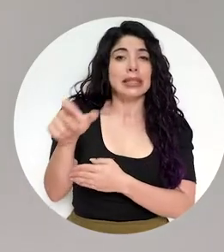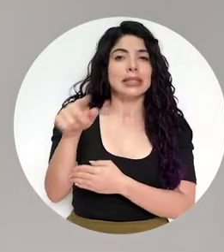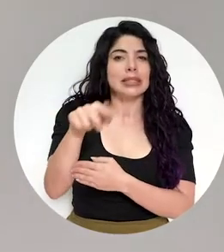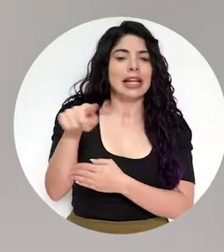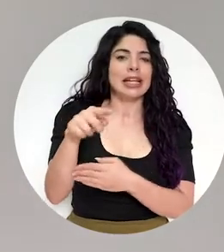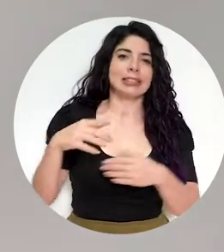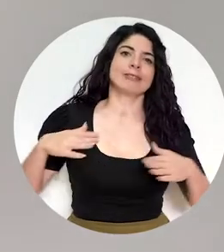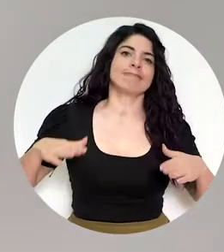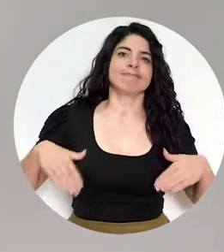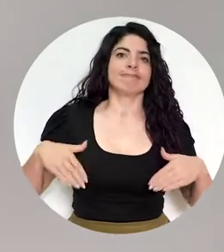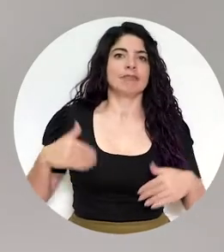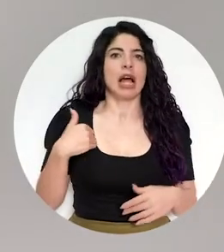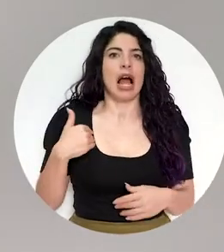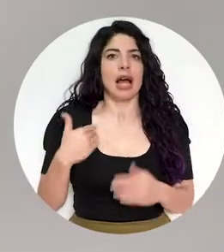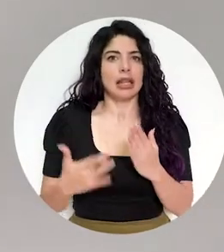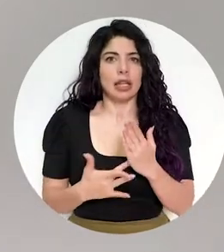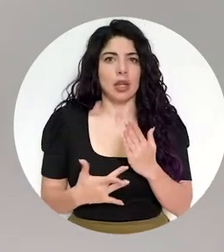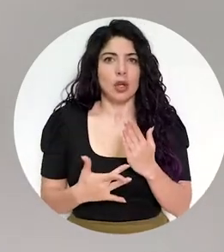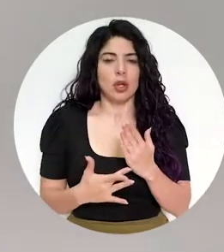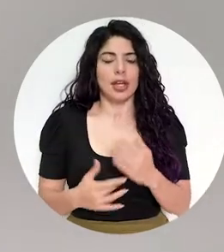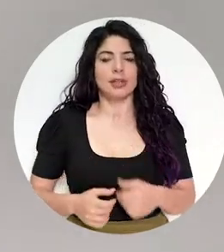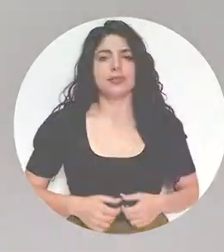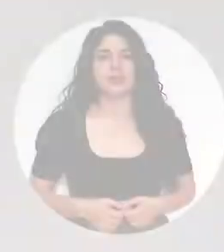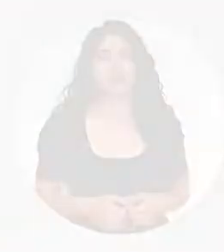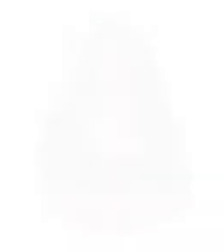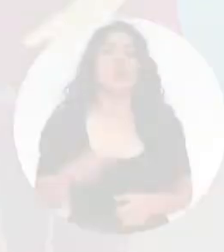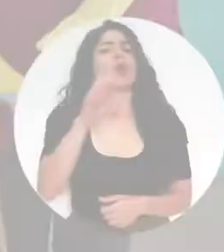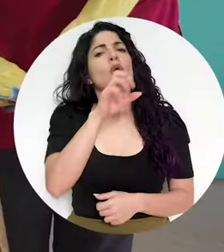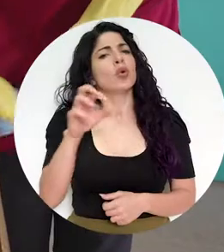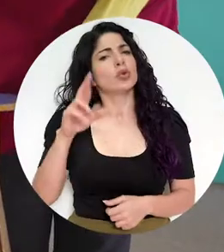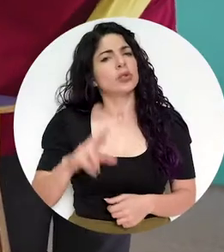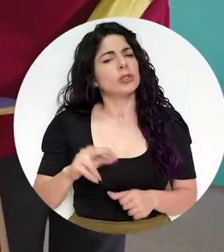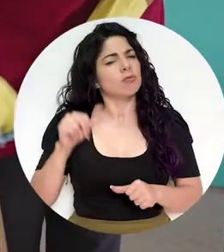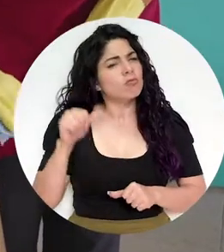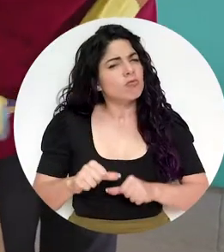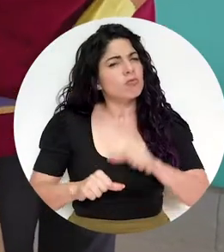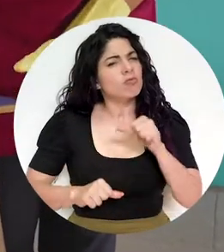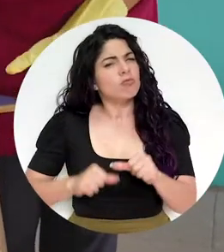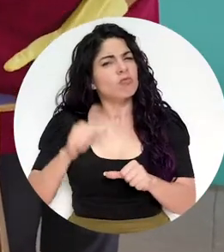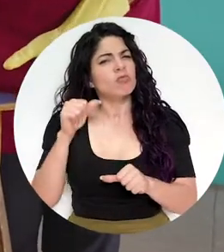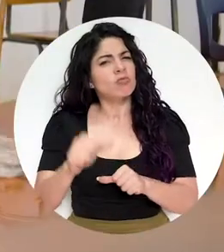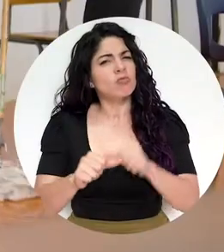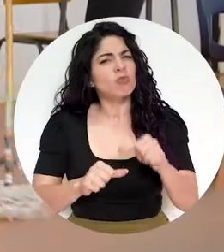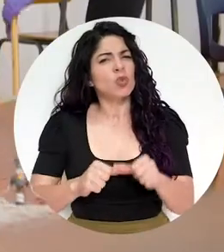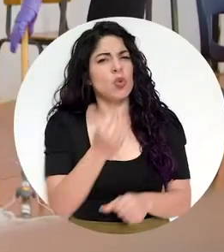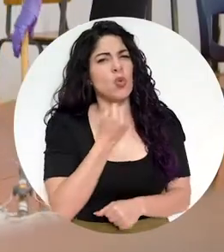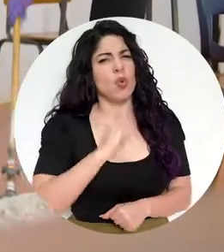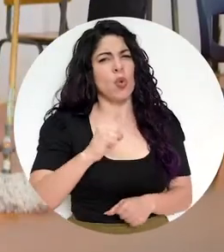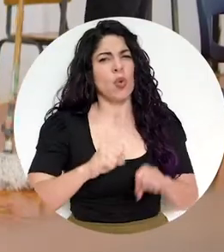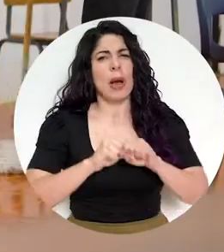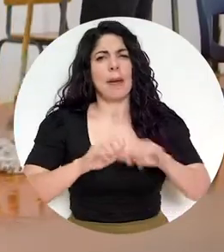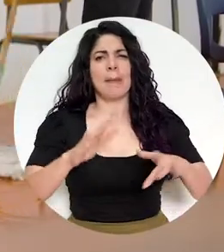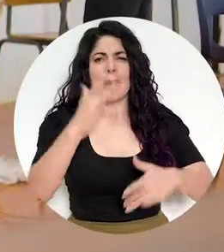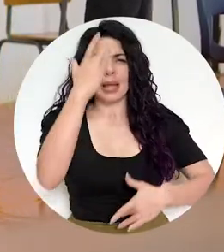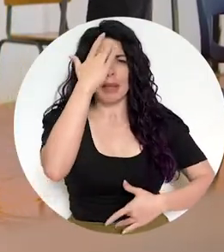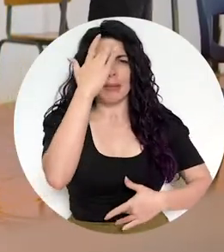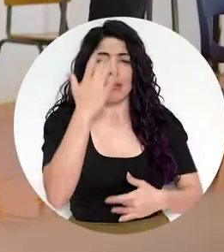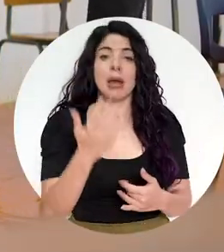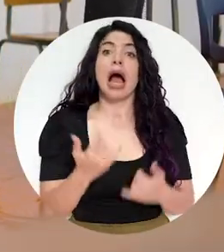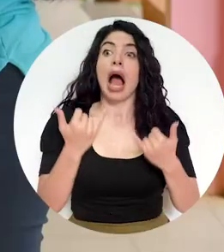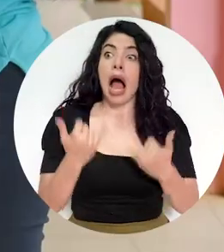quienes aún no pueden acceder a tecnología. Costa Rica persevera en la lucha contra la pandemia,